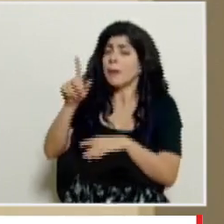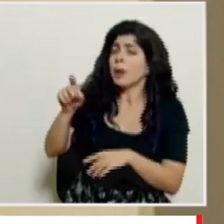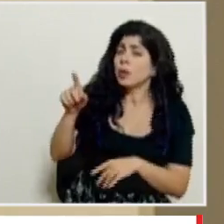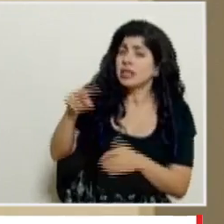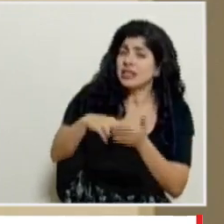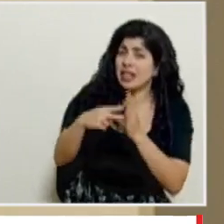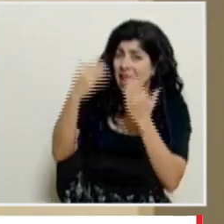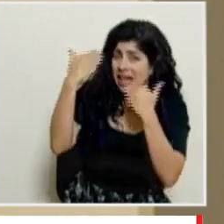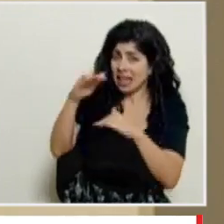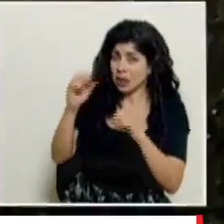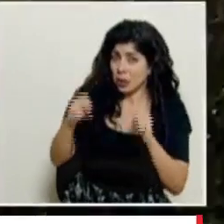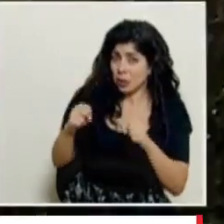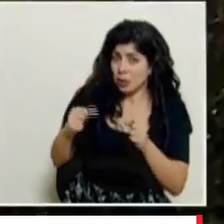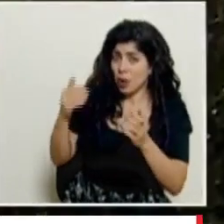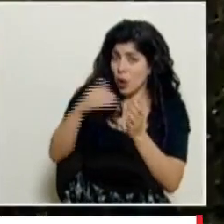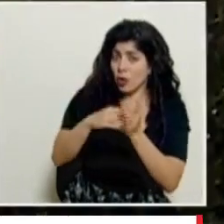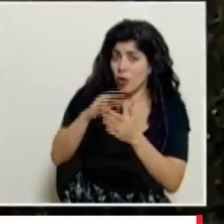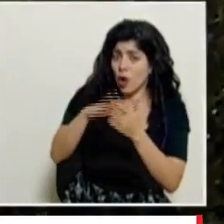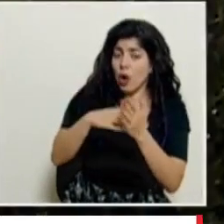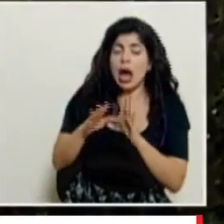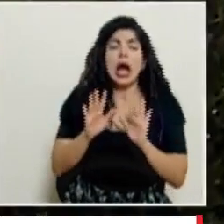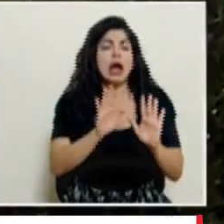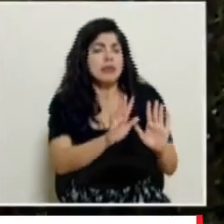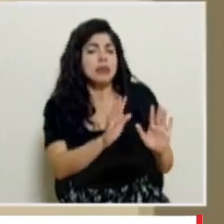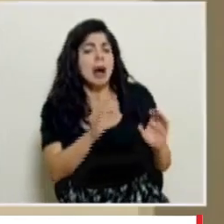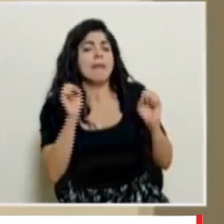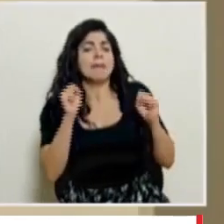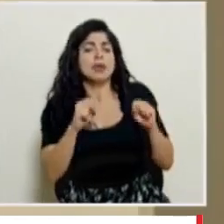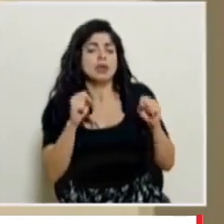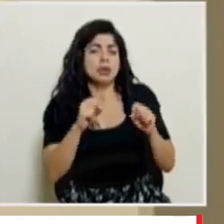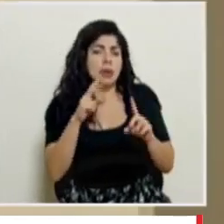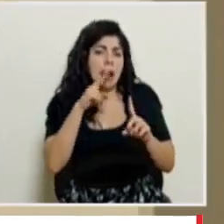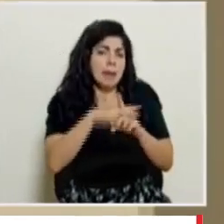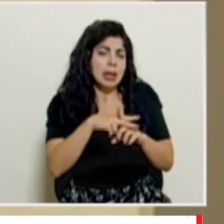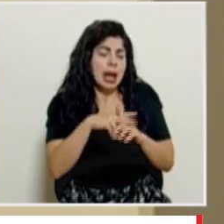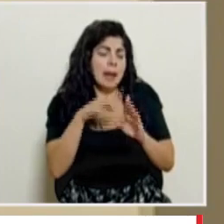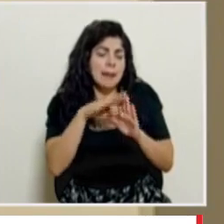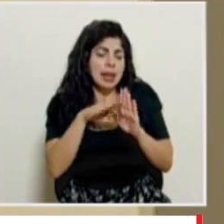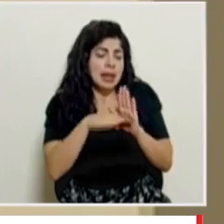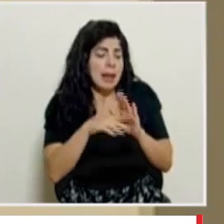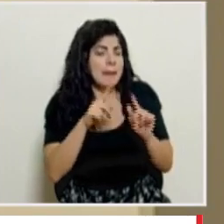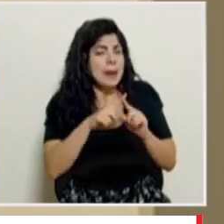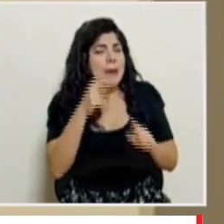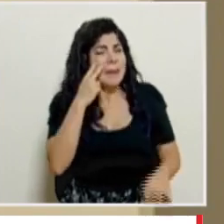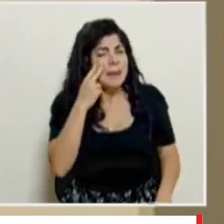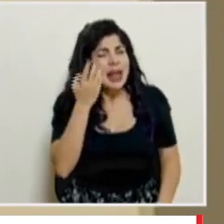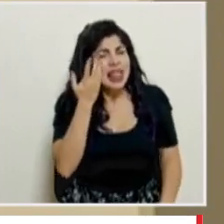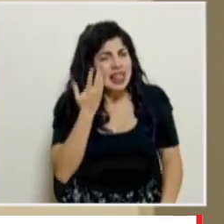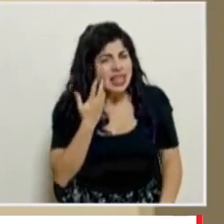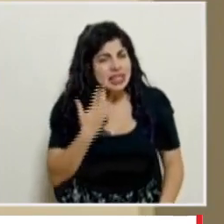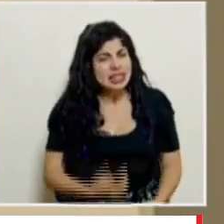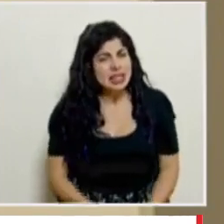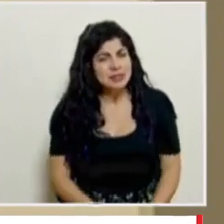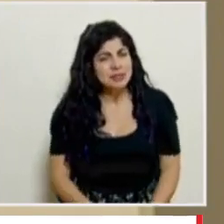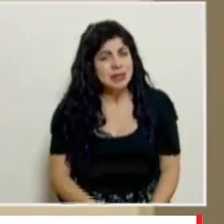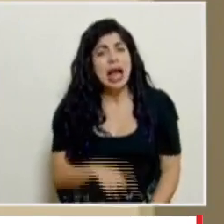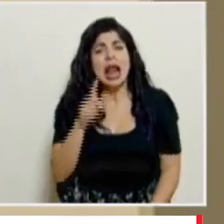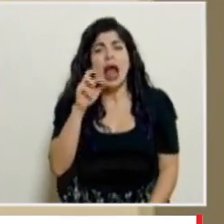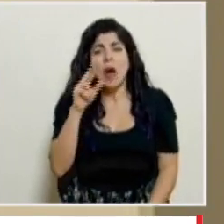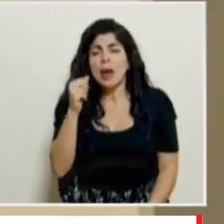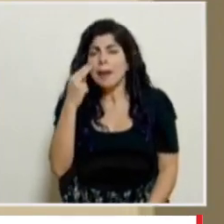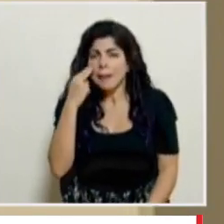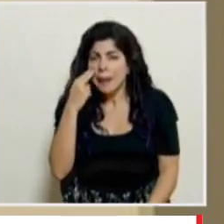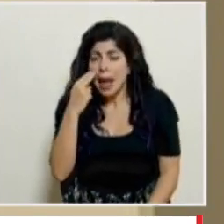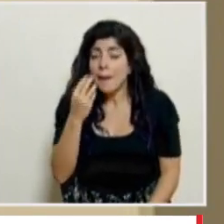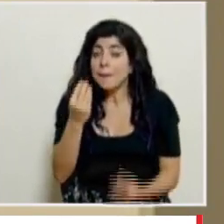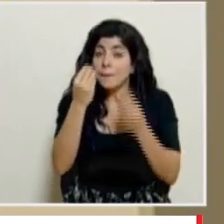ejemplo la restricción volver a otro horario son medidas que se pueden claro que tomar pero lo triste de esto Laura es eso o sea es